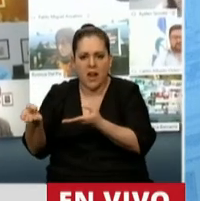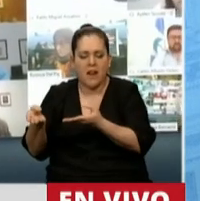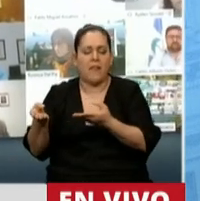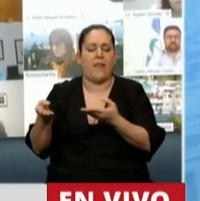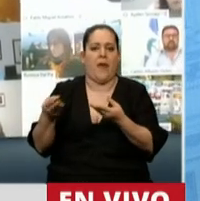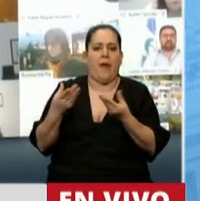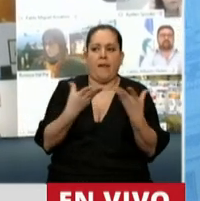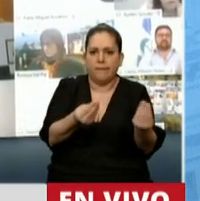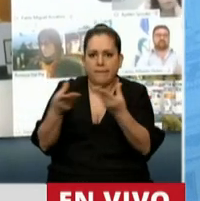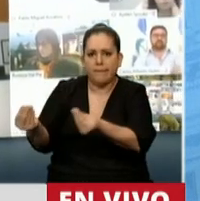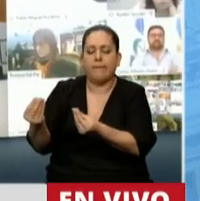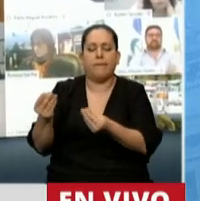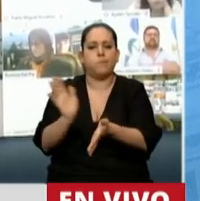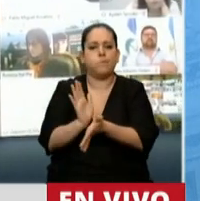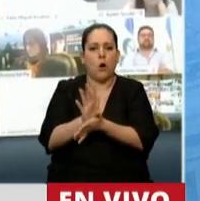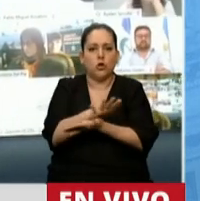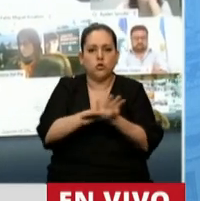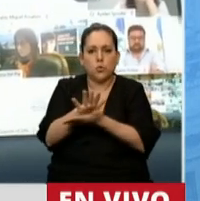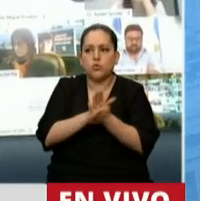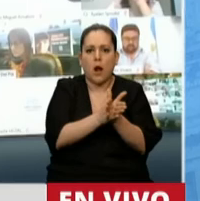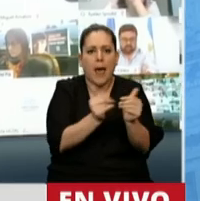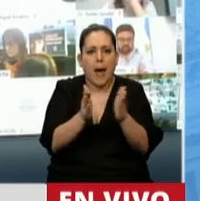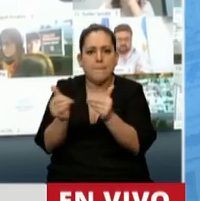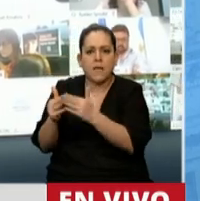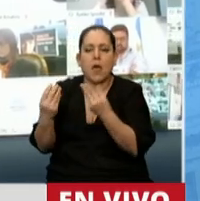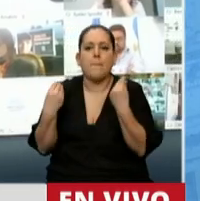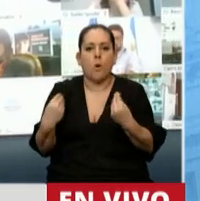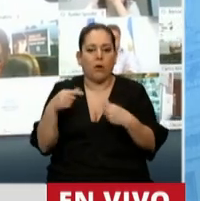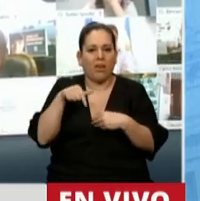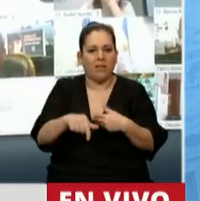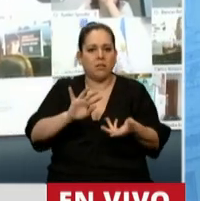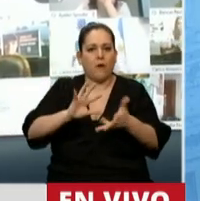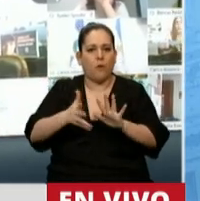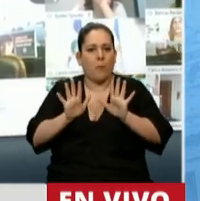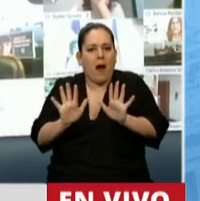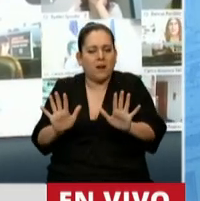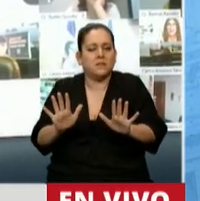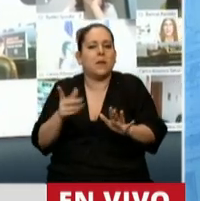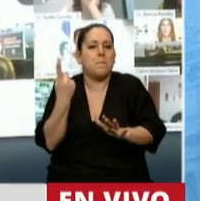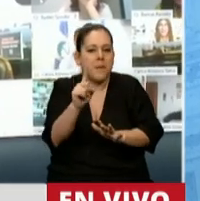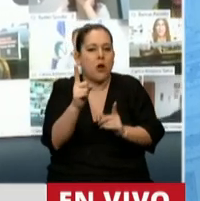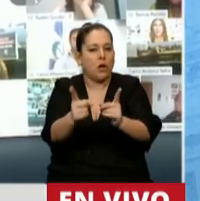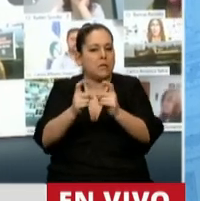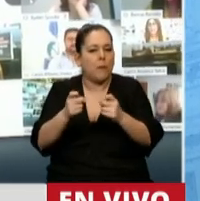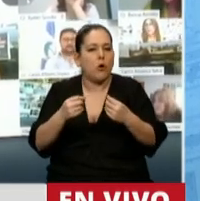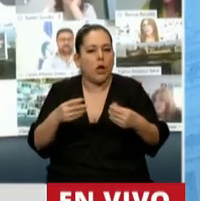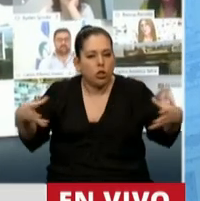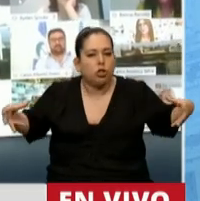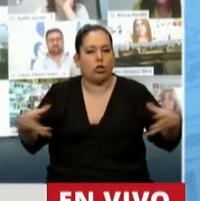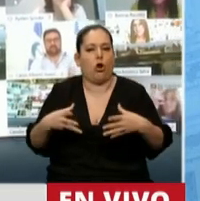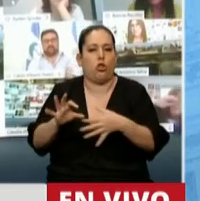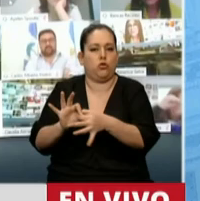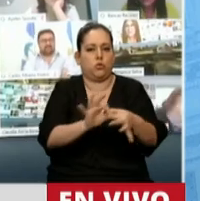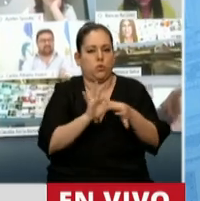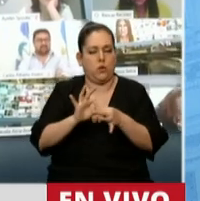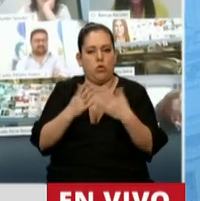encontrar esas salidas rápidas en las que estamos pensando porque es este camino, pero solo si lo hacemos transitando con unidad.